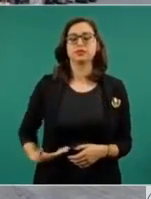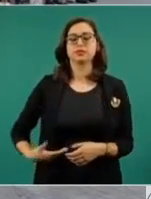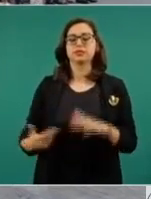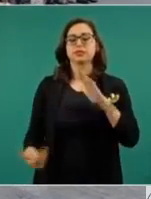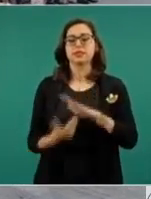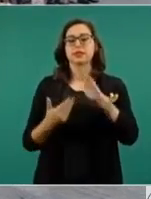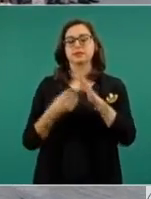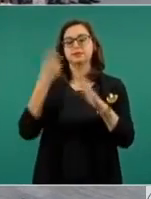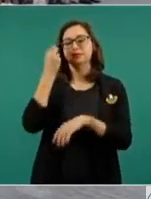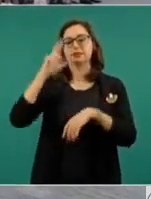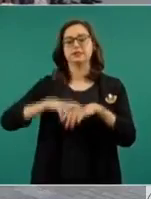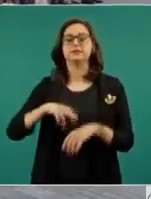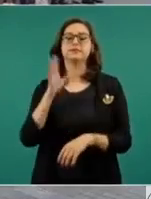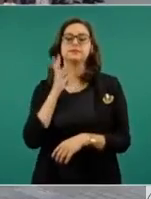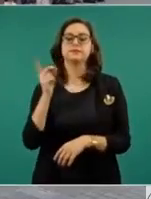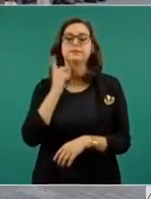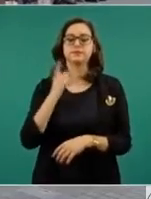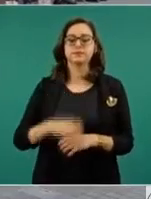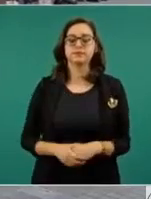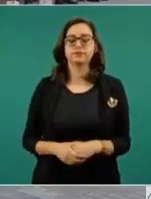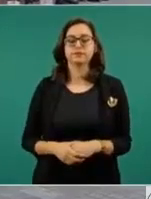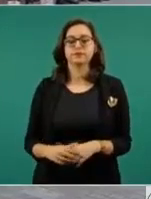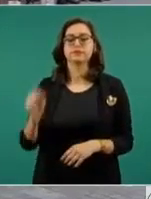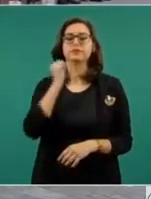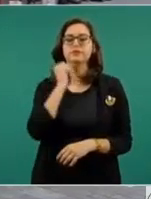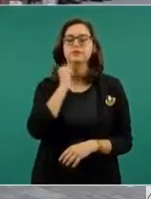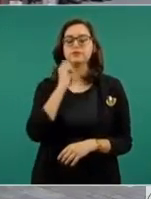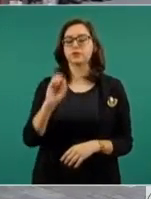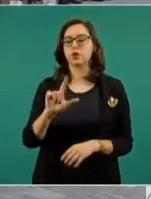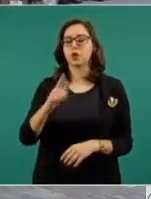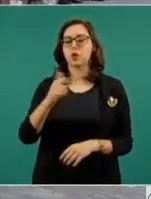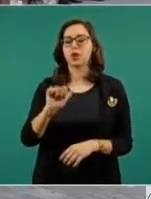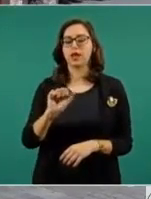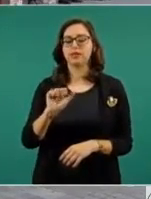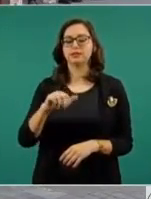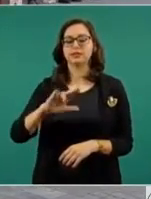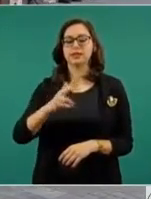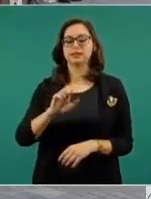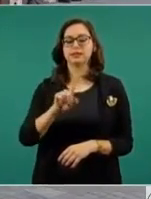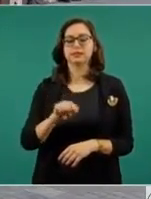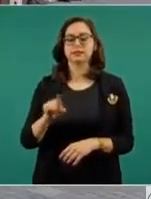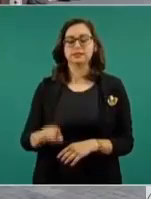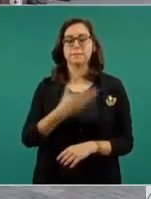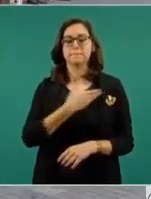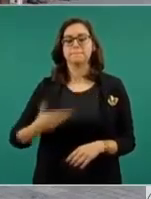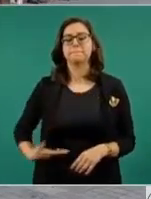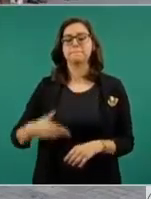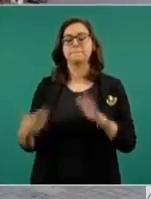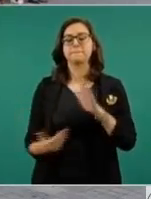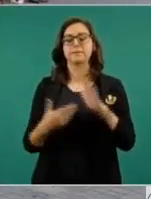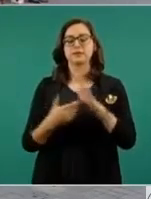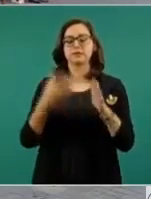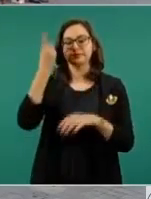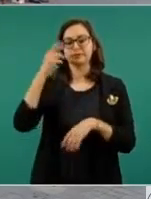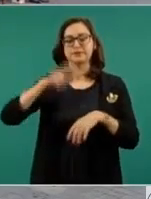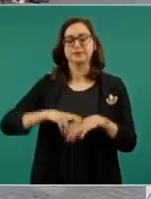de la Cámara de Diputados. Senadora Olga Sánchez Cordero, Presidenta de la Mesa Directiva de la Cámara